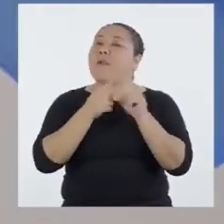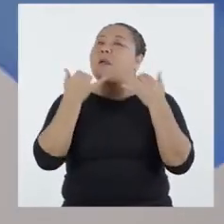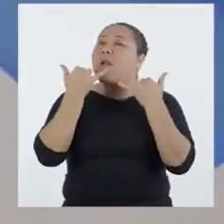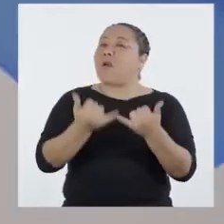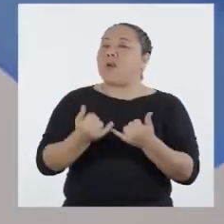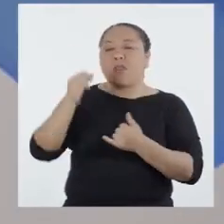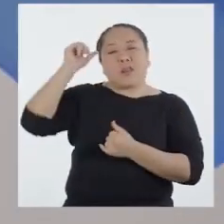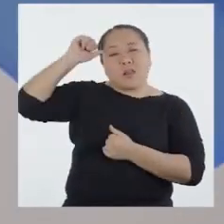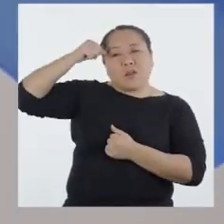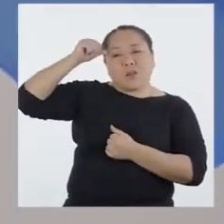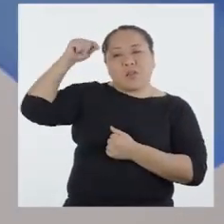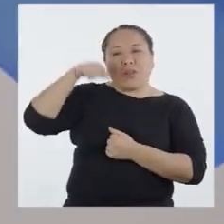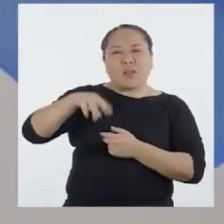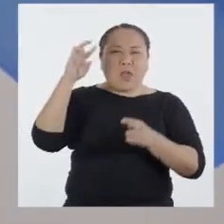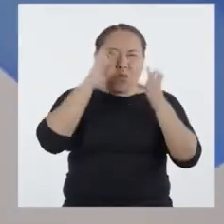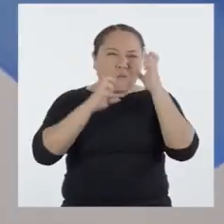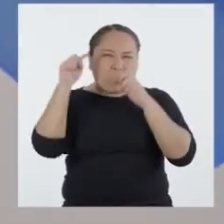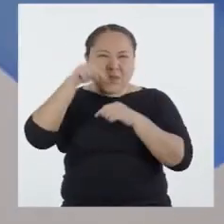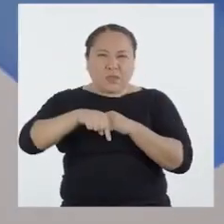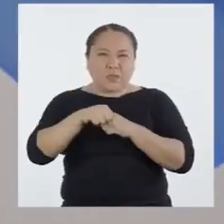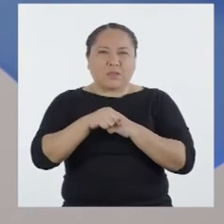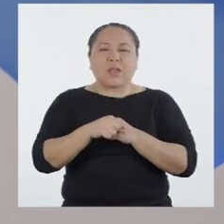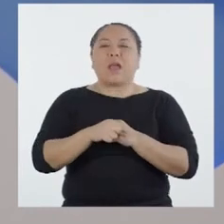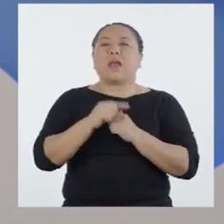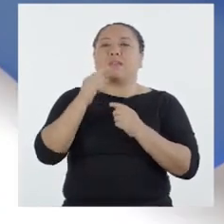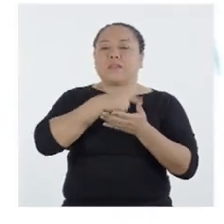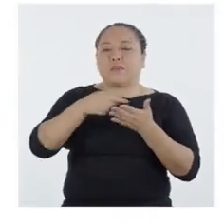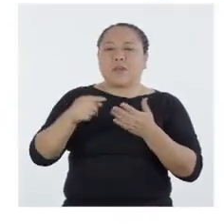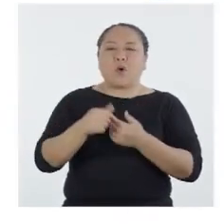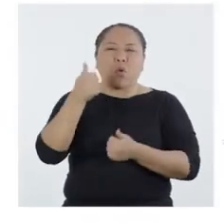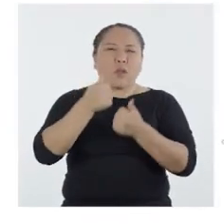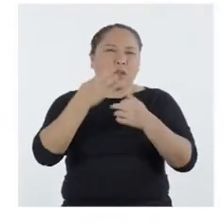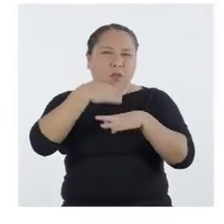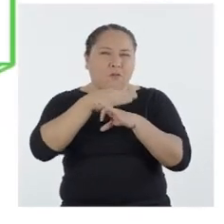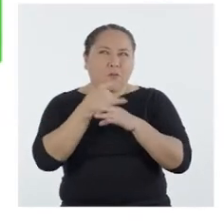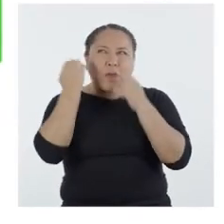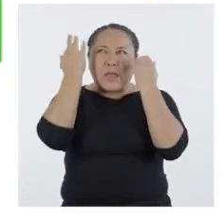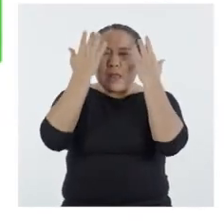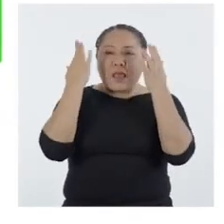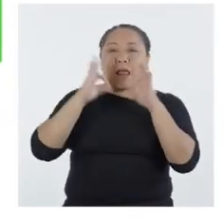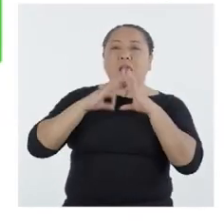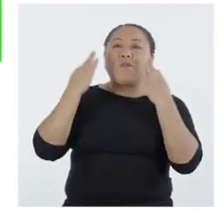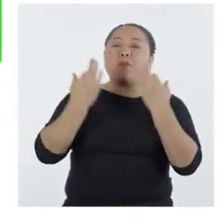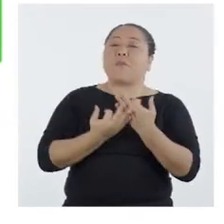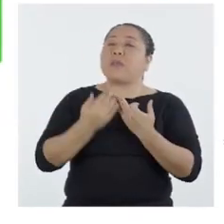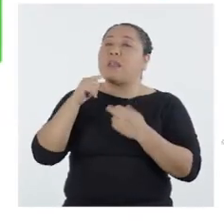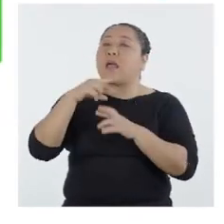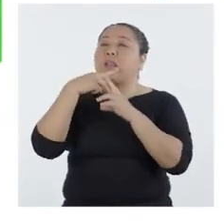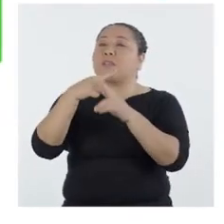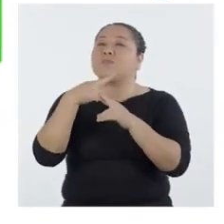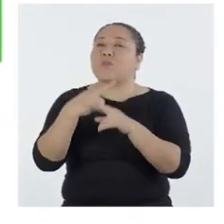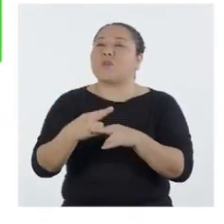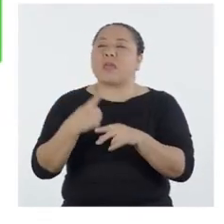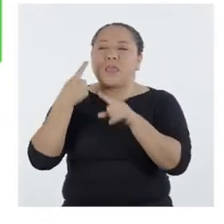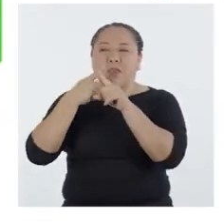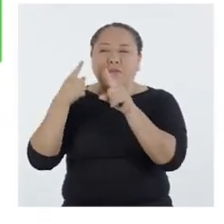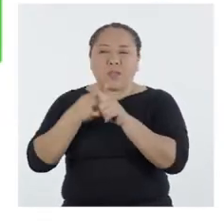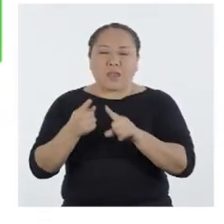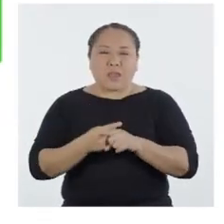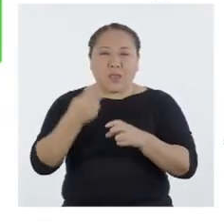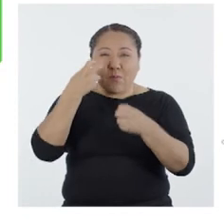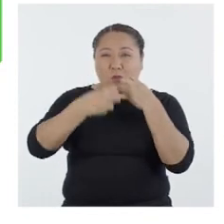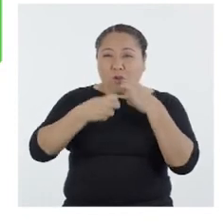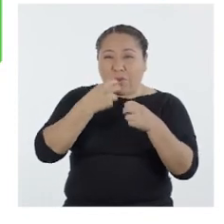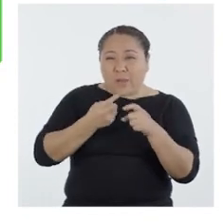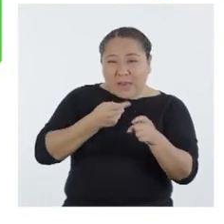Pero ahora recordemos la incógnita de esta semana. ¿De qué manera creativa nuestras familias están respondiendo a las